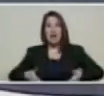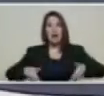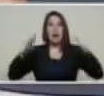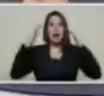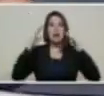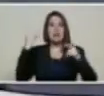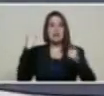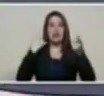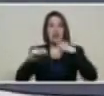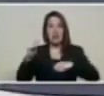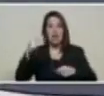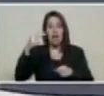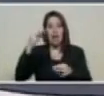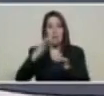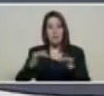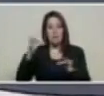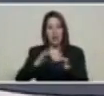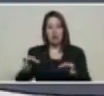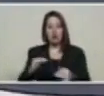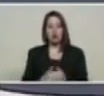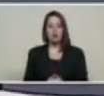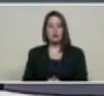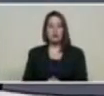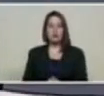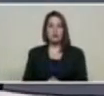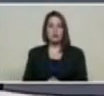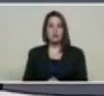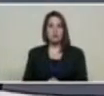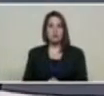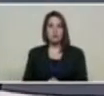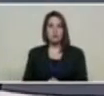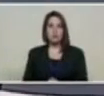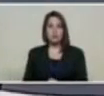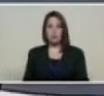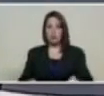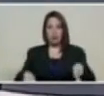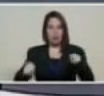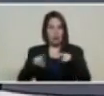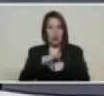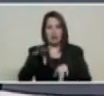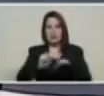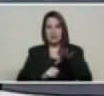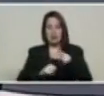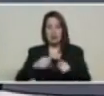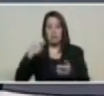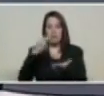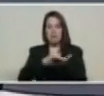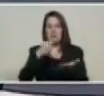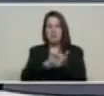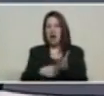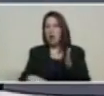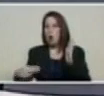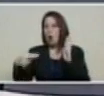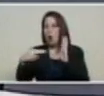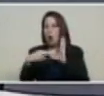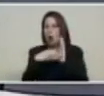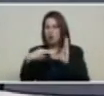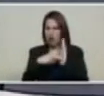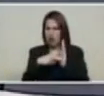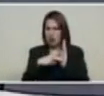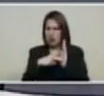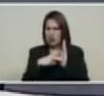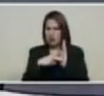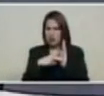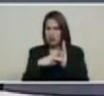masivamente igualmente el cobro en hoteles cobro de